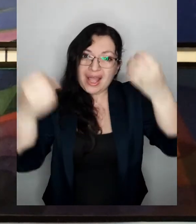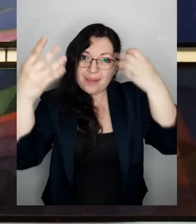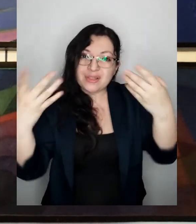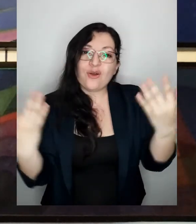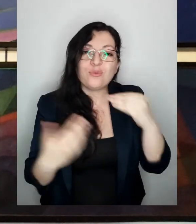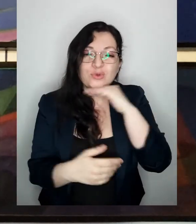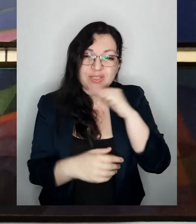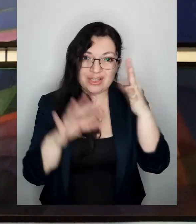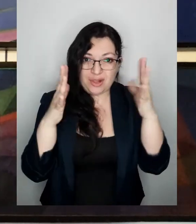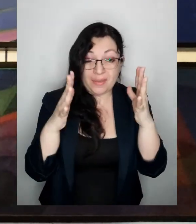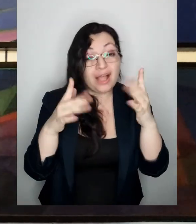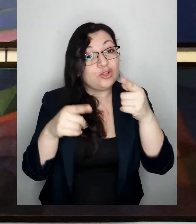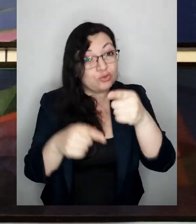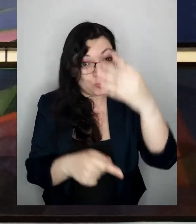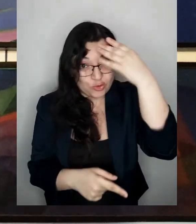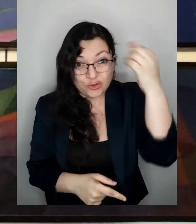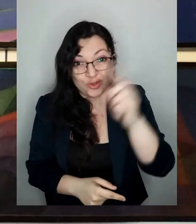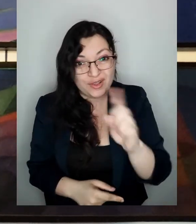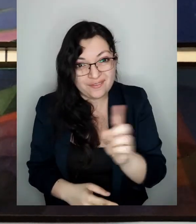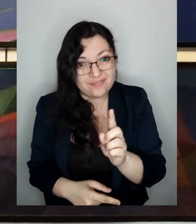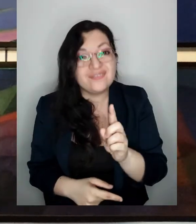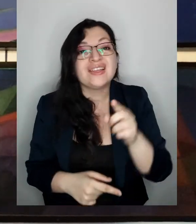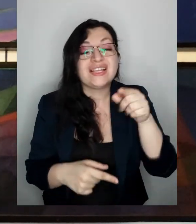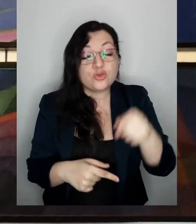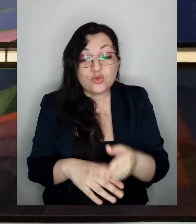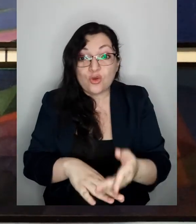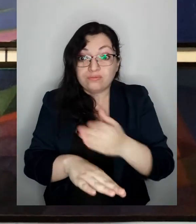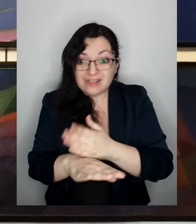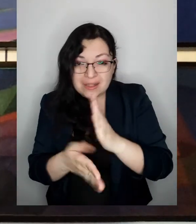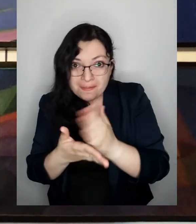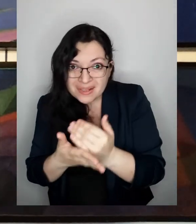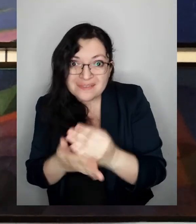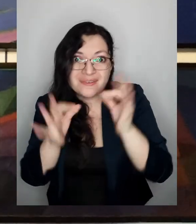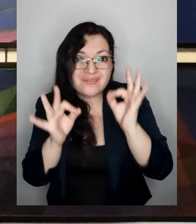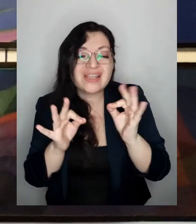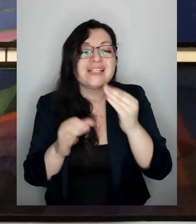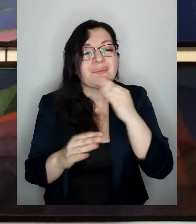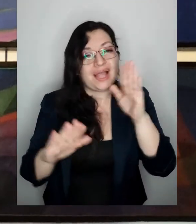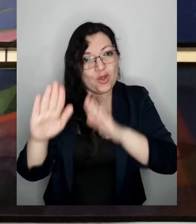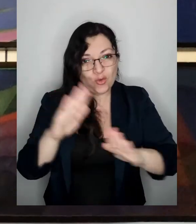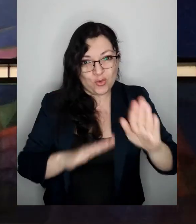así que no lo olvides planifícate muy bien y cuídate